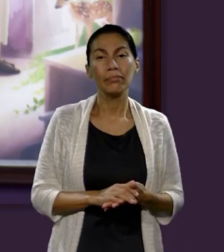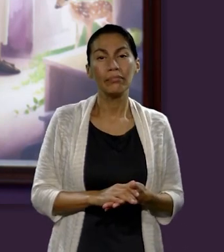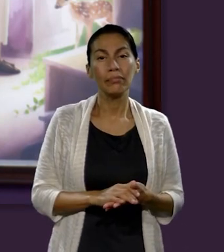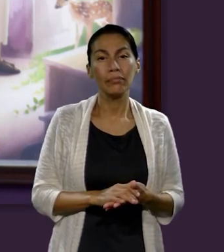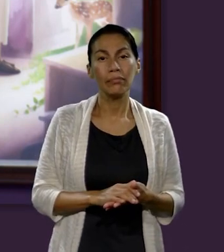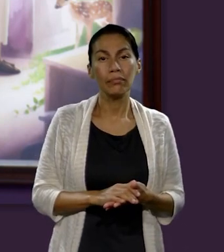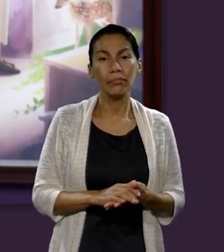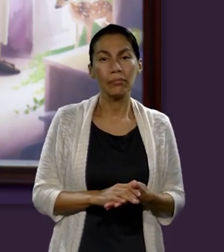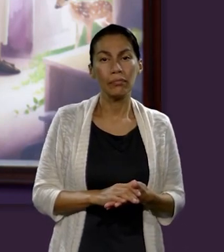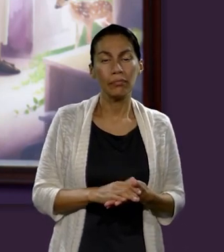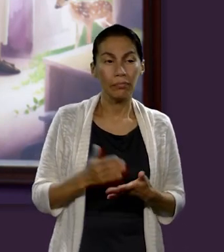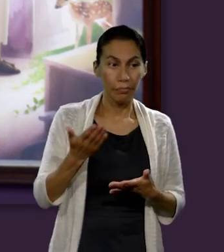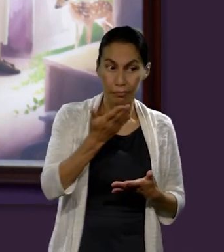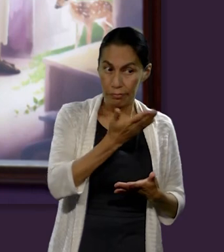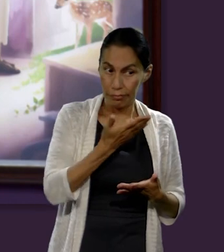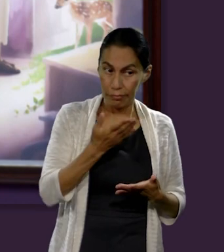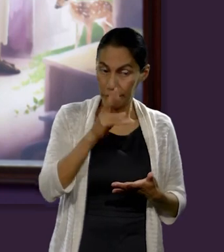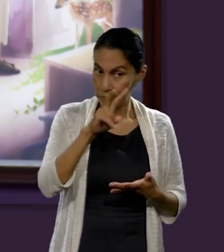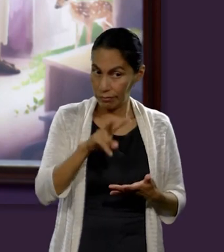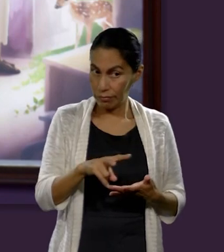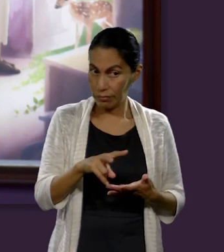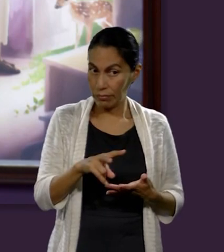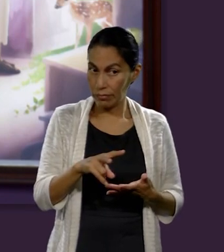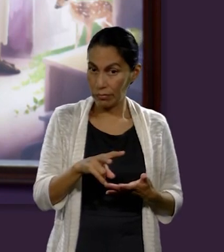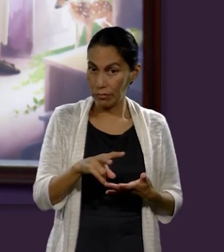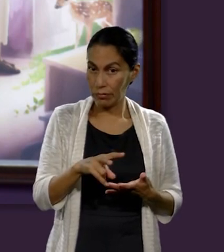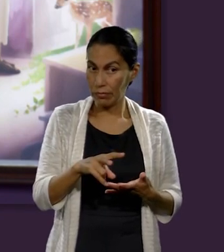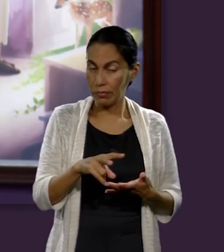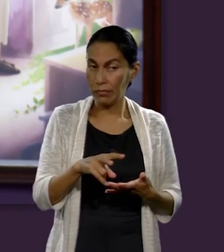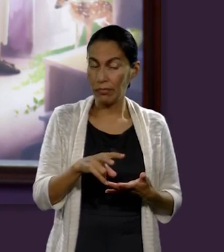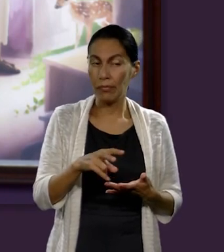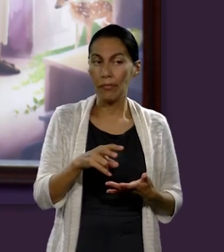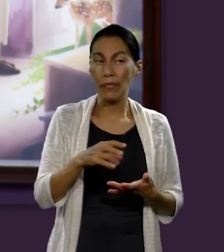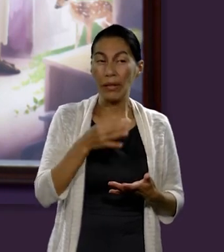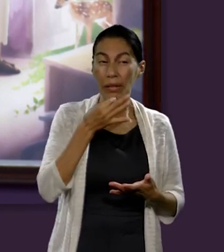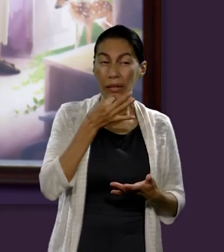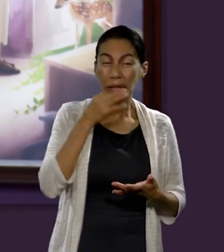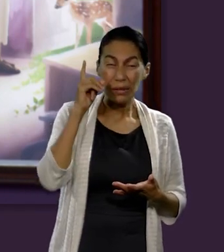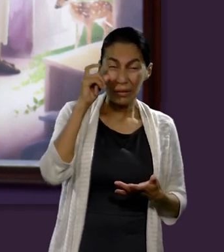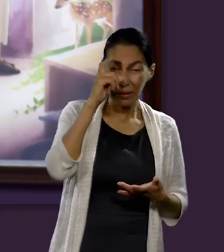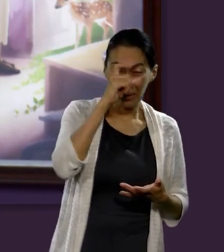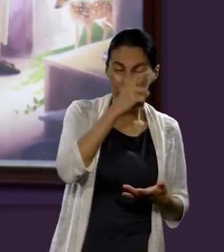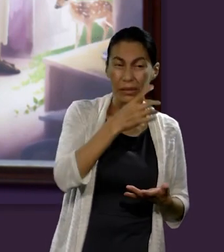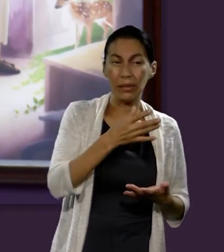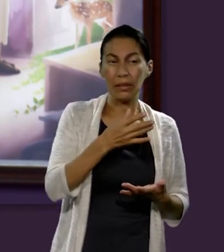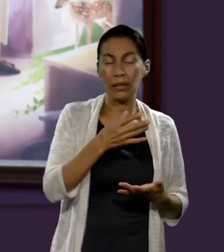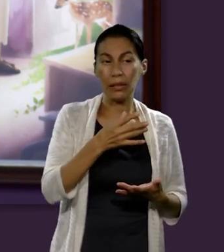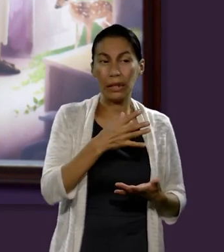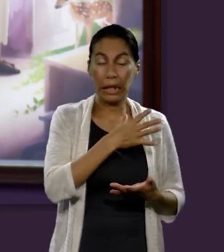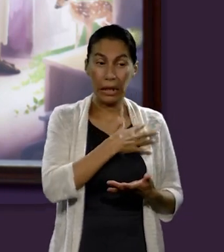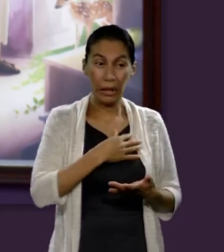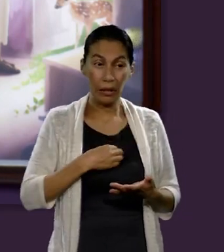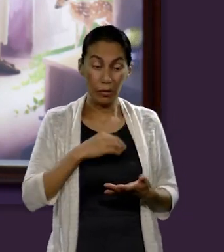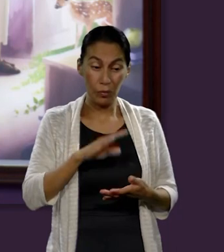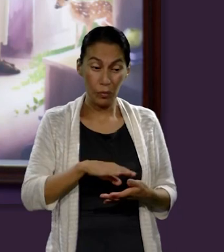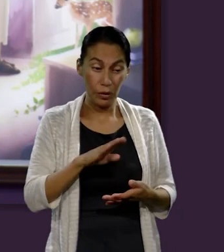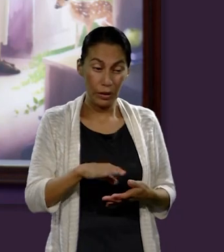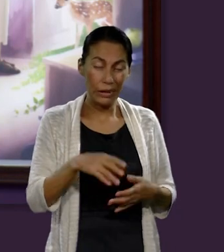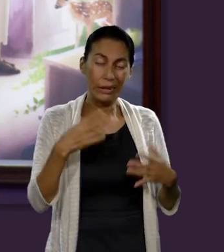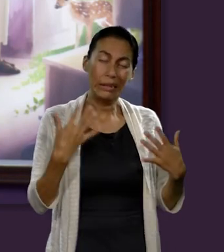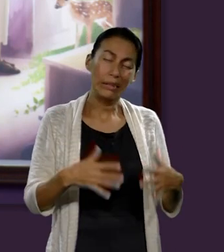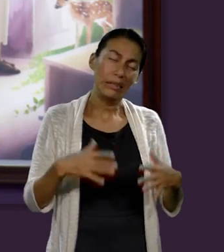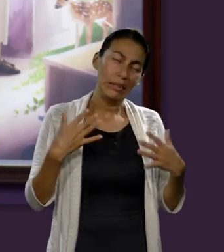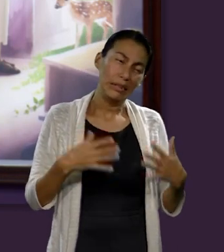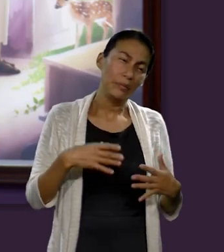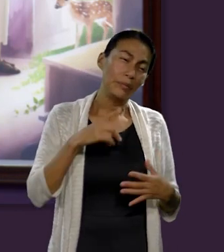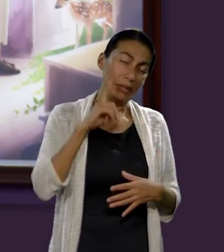complicado. En toda realidad, quizás el evento más doloroso por lo que puede pasar a una persona es perder